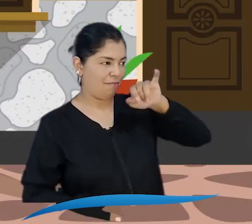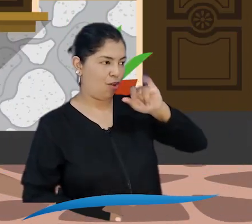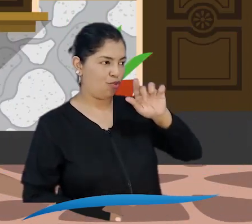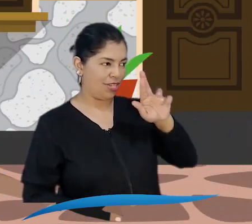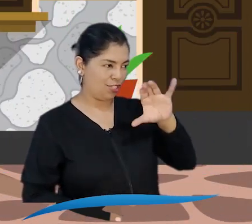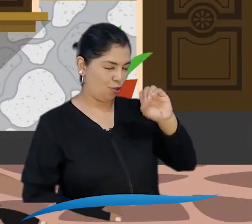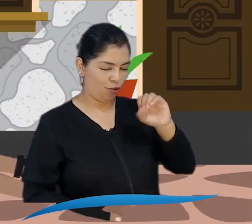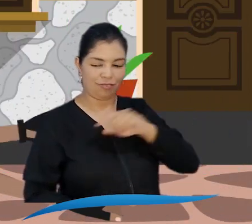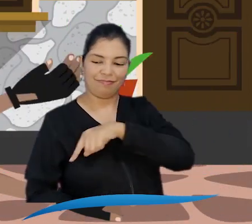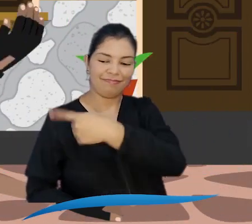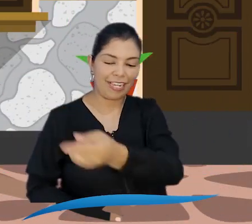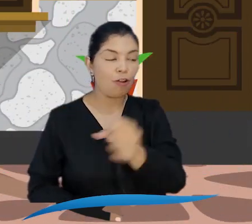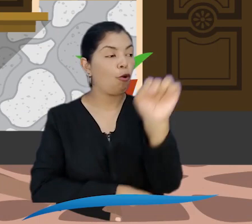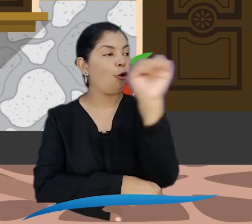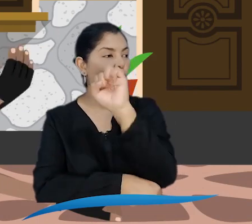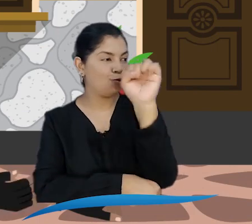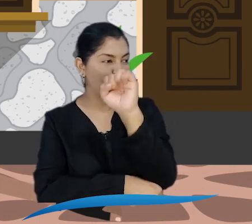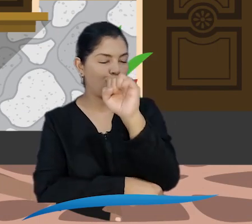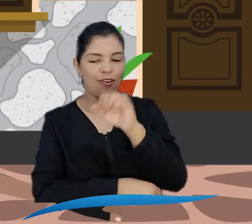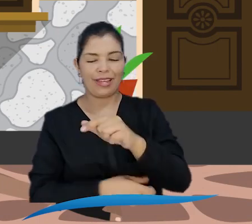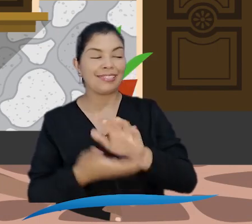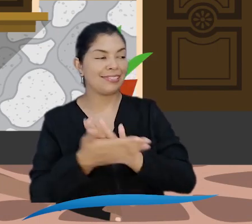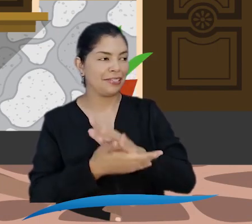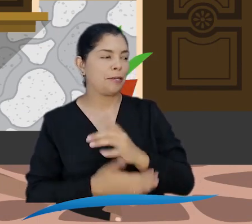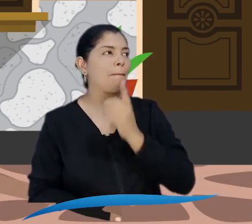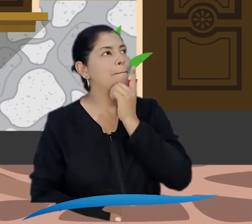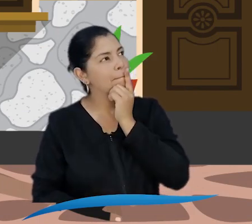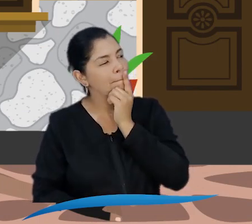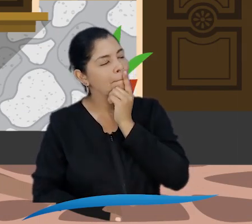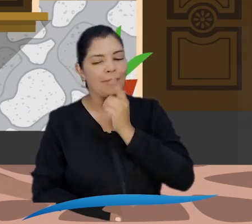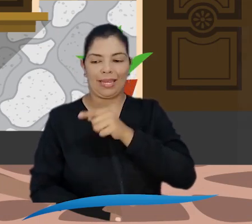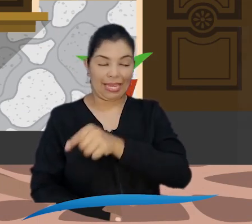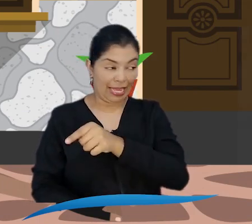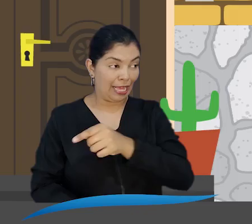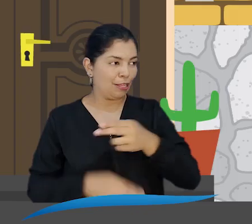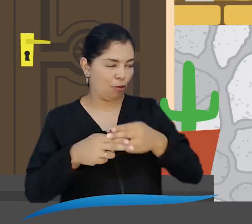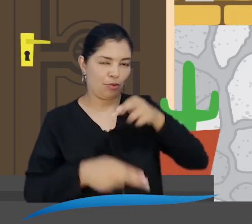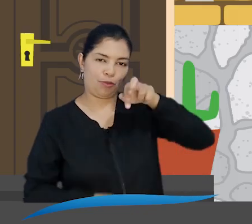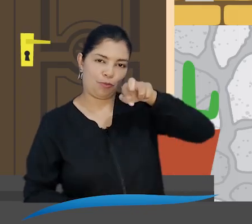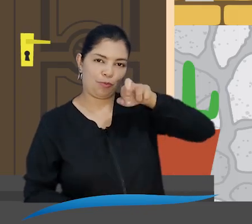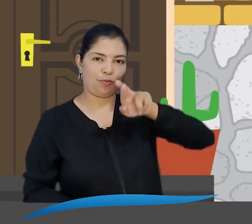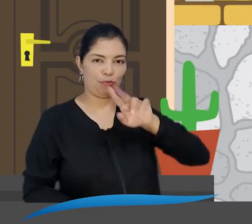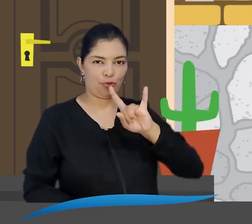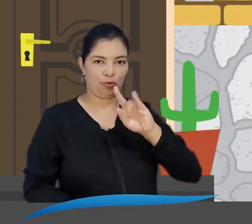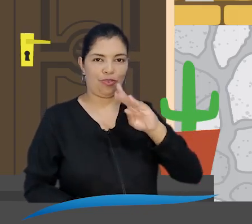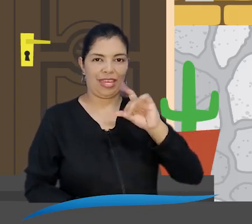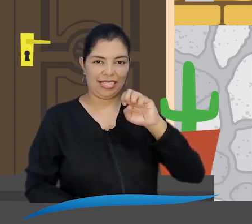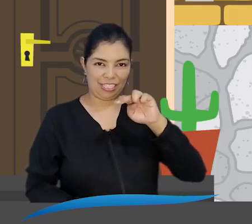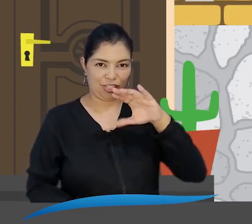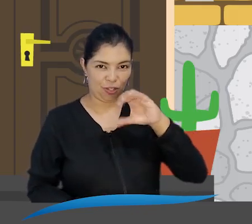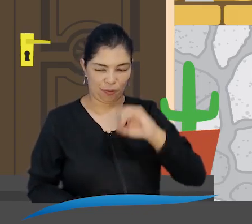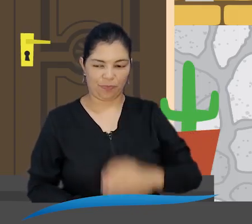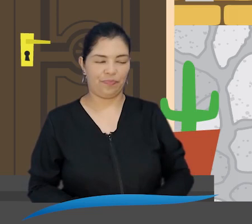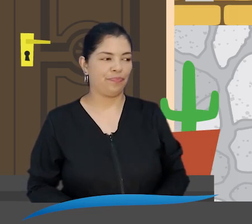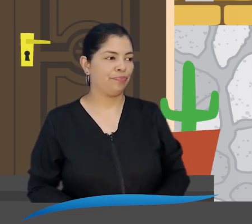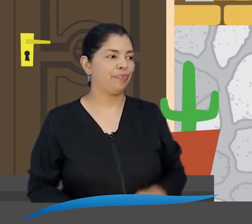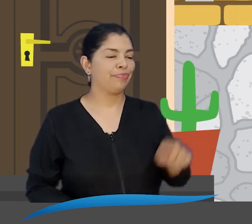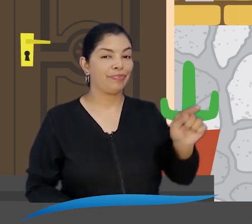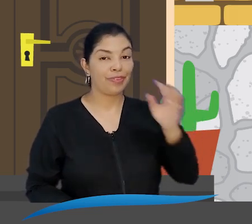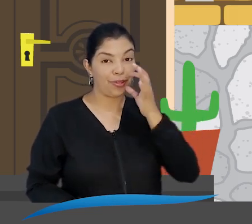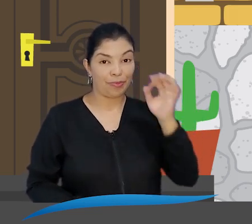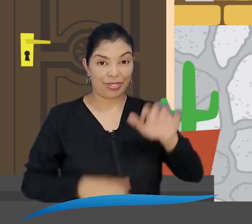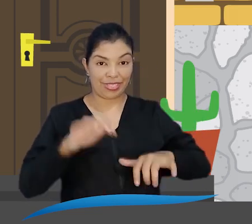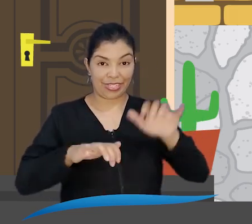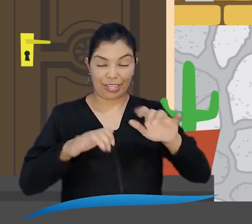territorios. Y el señor Prudente, nuestro conductor y guía en los territorios. Mucho gusto y bienvenidos a Los